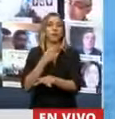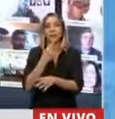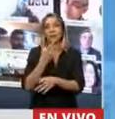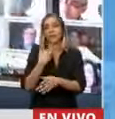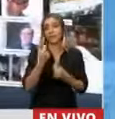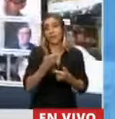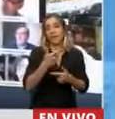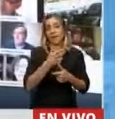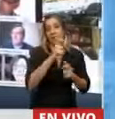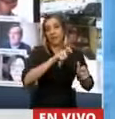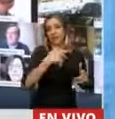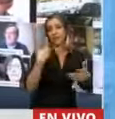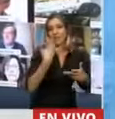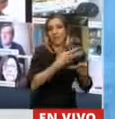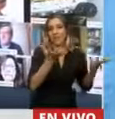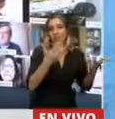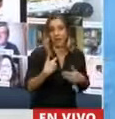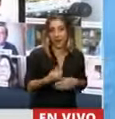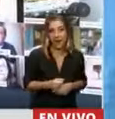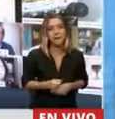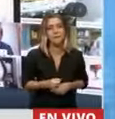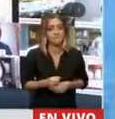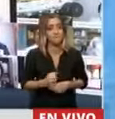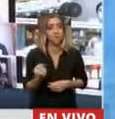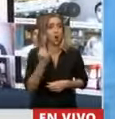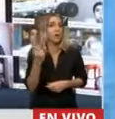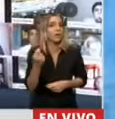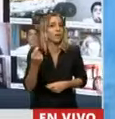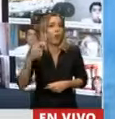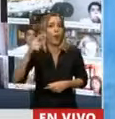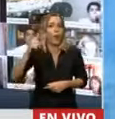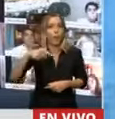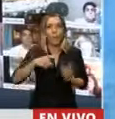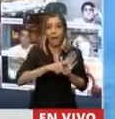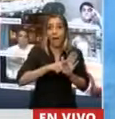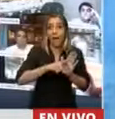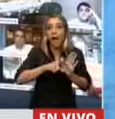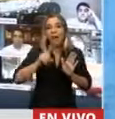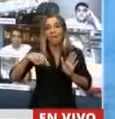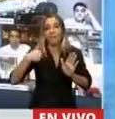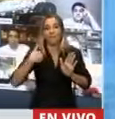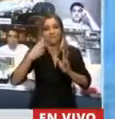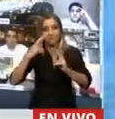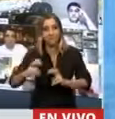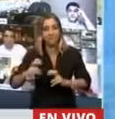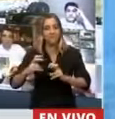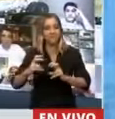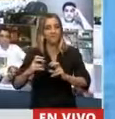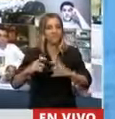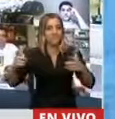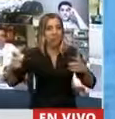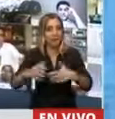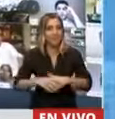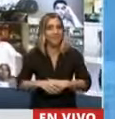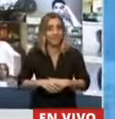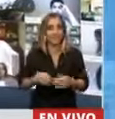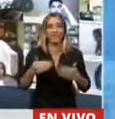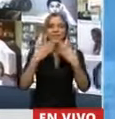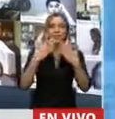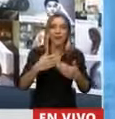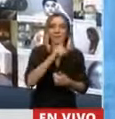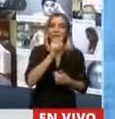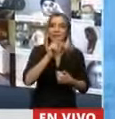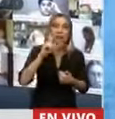sectores académicos y de la investigación. Quiero expresar el reconocimiento a Mario Fiad, a Soledad Carrizo, a Claudia